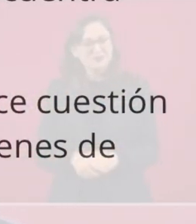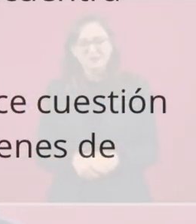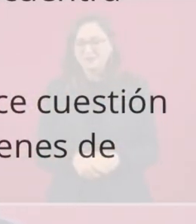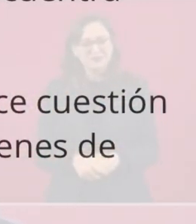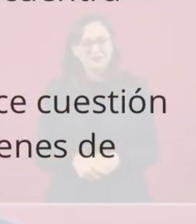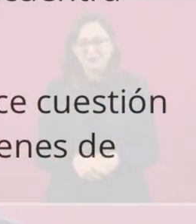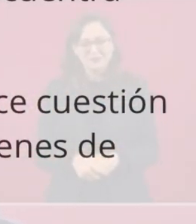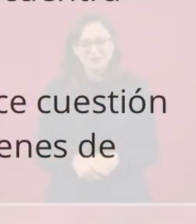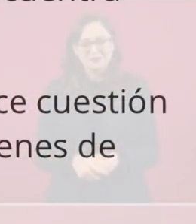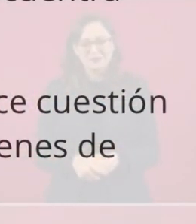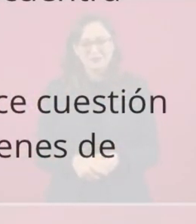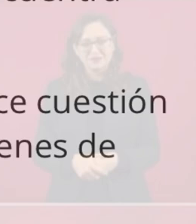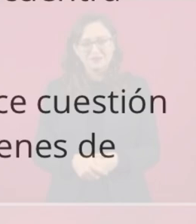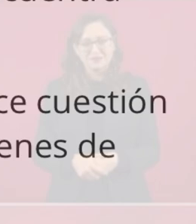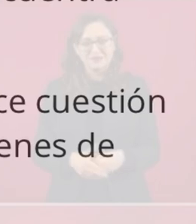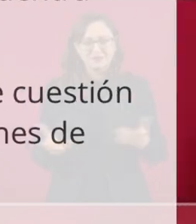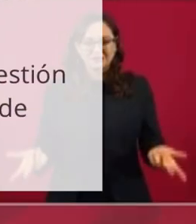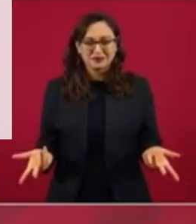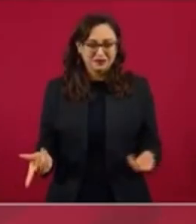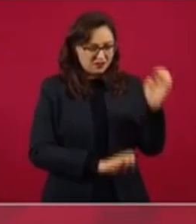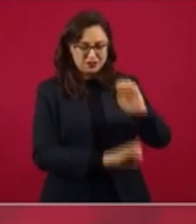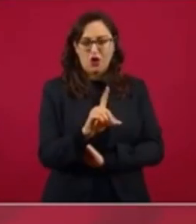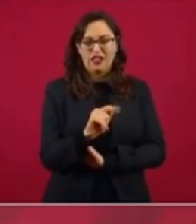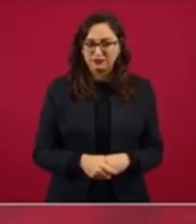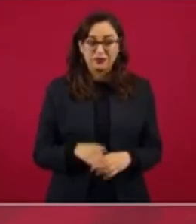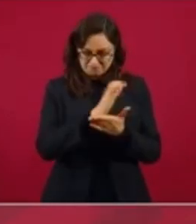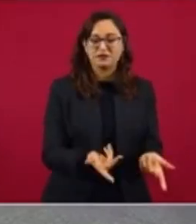el negocio de Odebrecht.